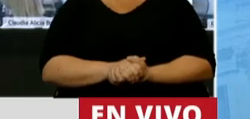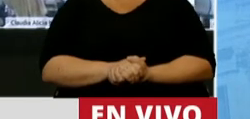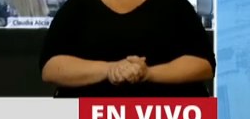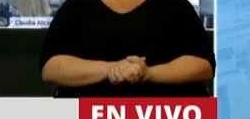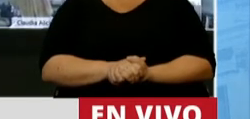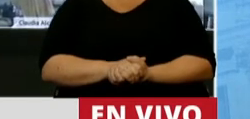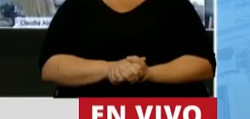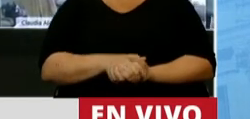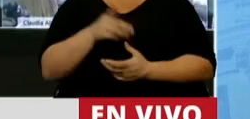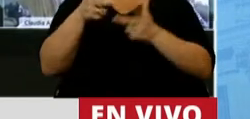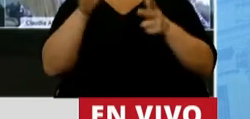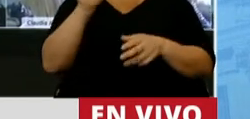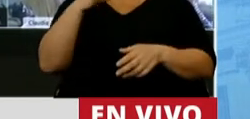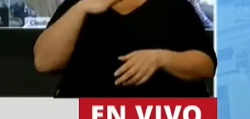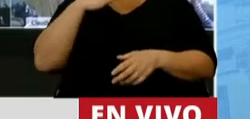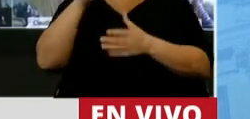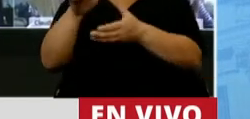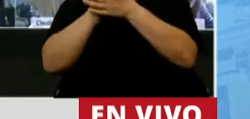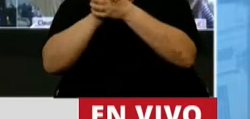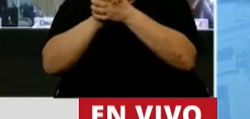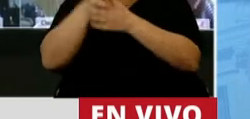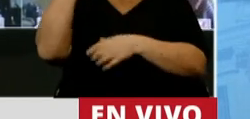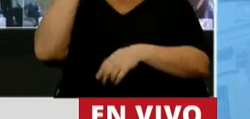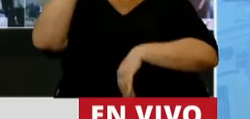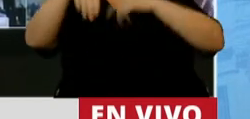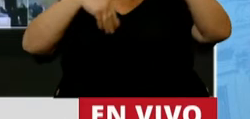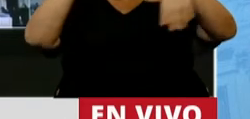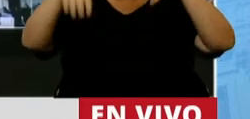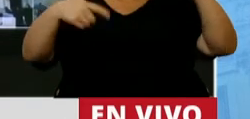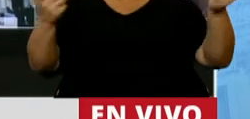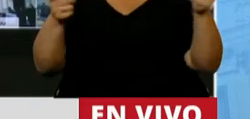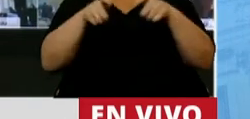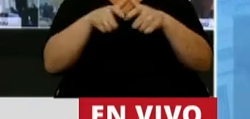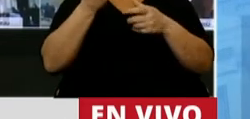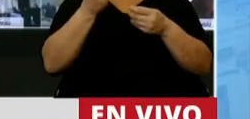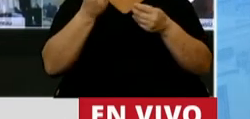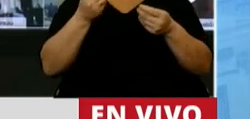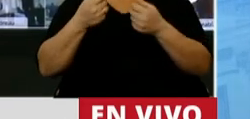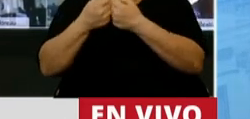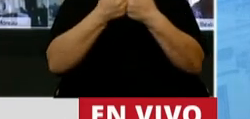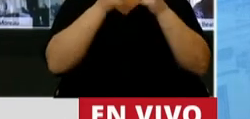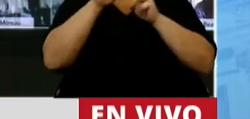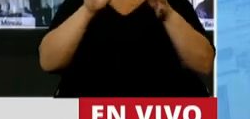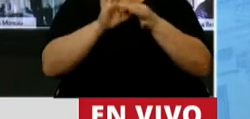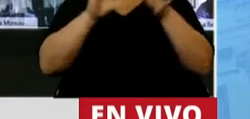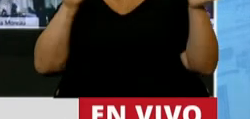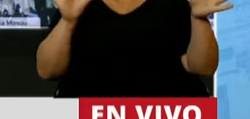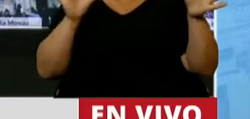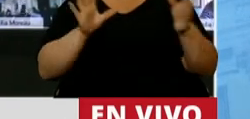Hay una cosa que no se mencionó. Raúl Alfonsín convocó a un consejo para consolidar la democracia.